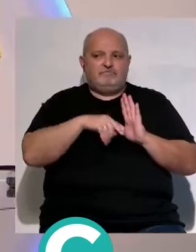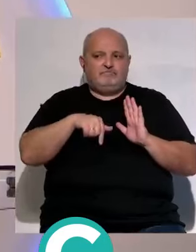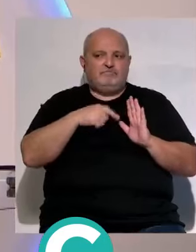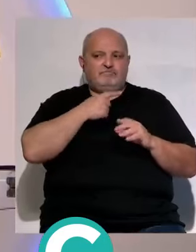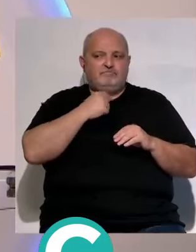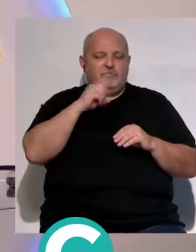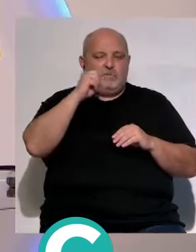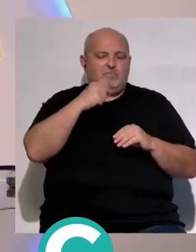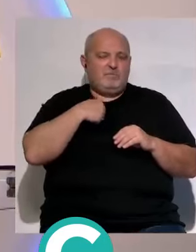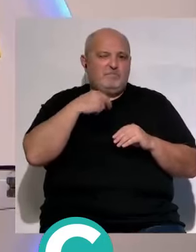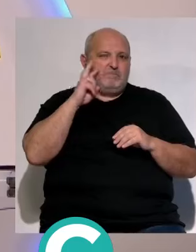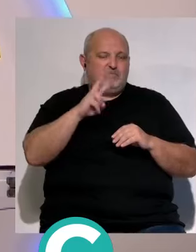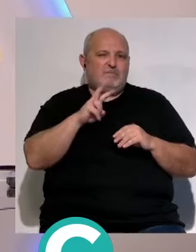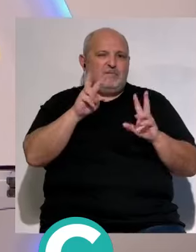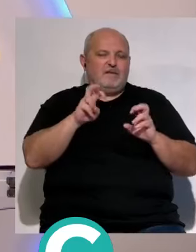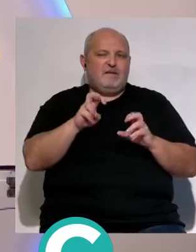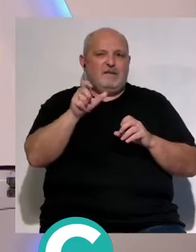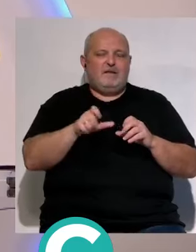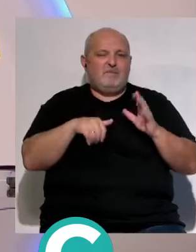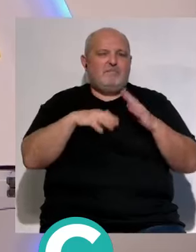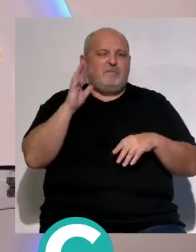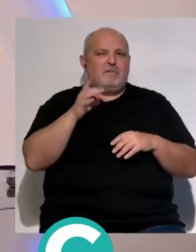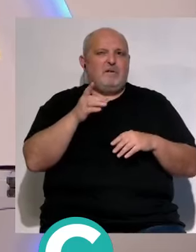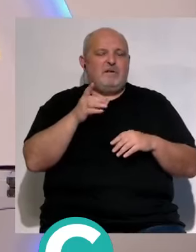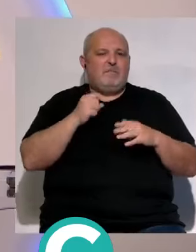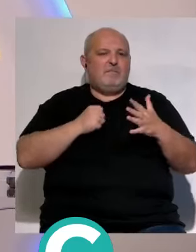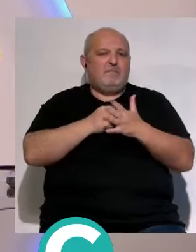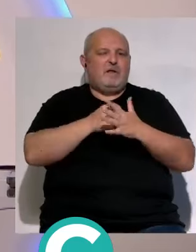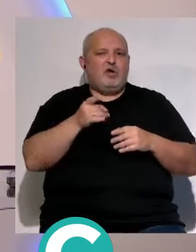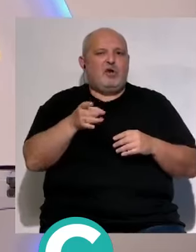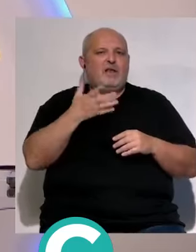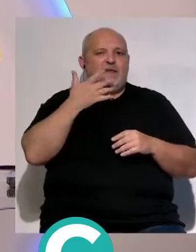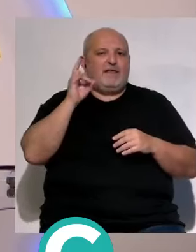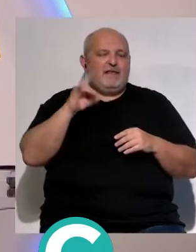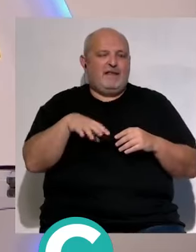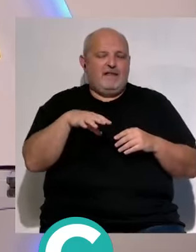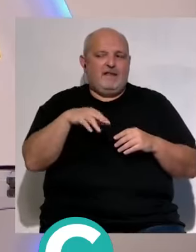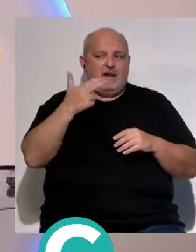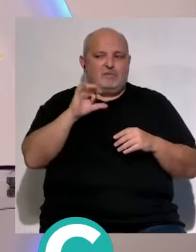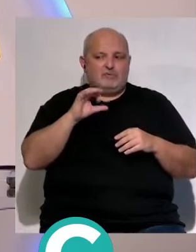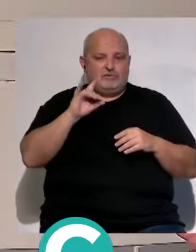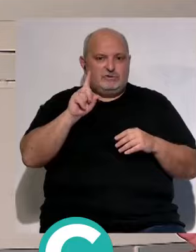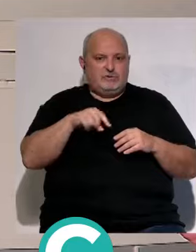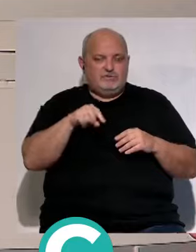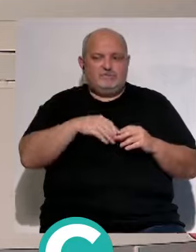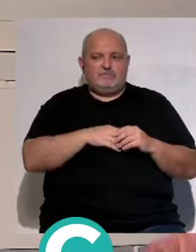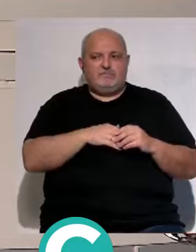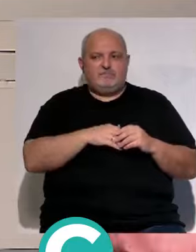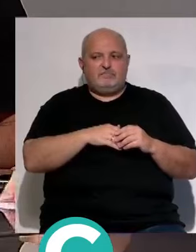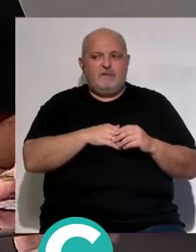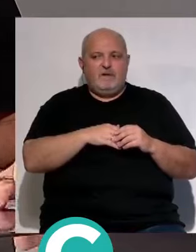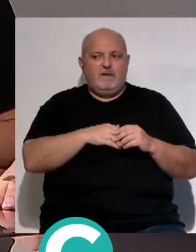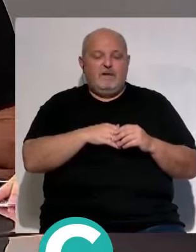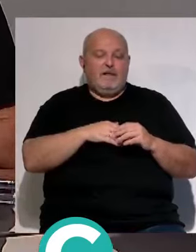Álvaro la opinión yo creo que el futbolista el mayor gol el máximo goleador del Cádiz es Cris Ramos ¿no? hay más